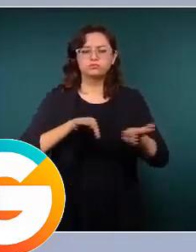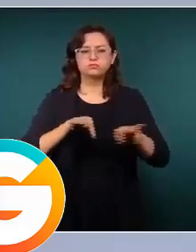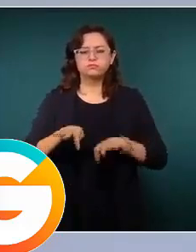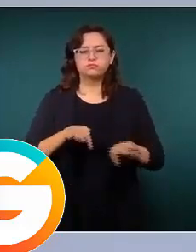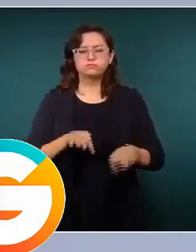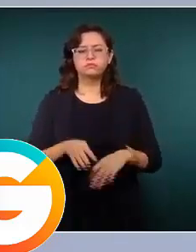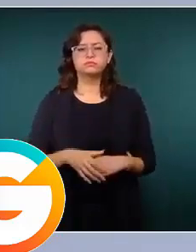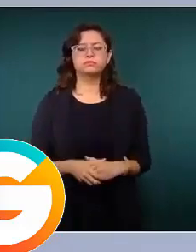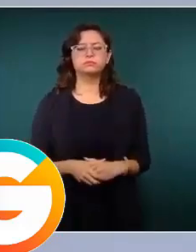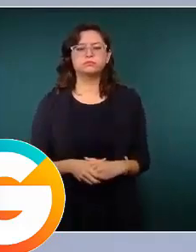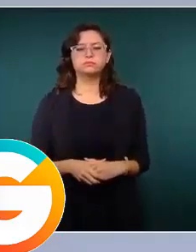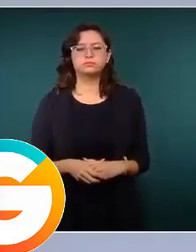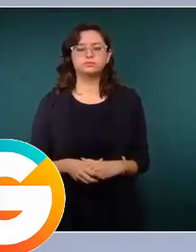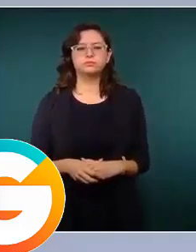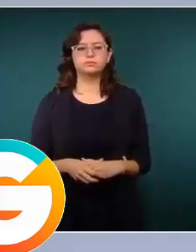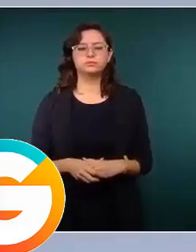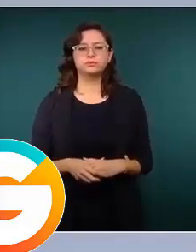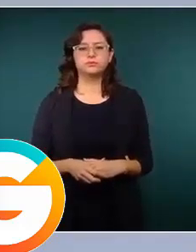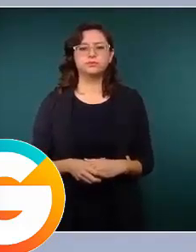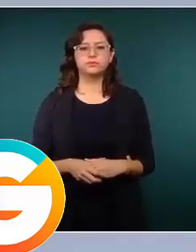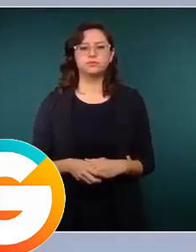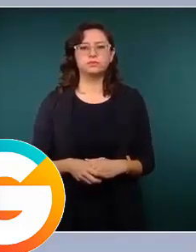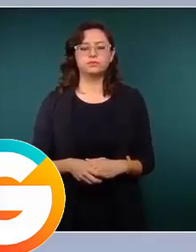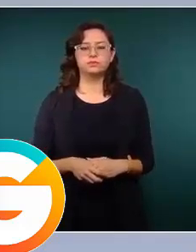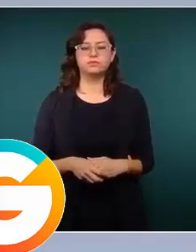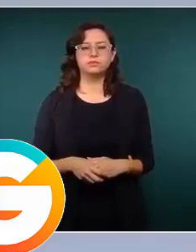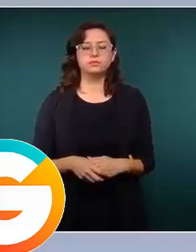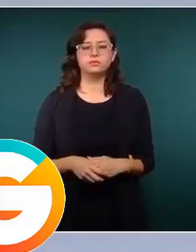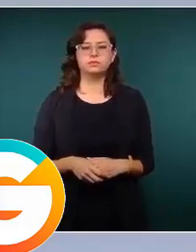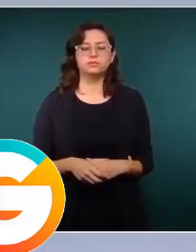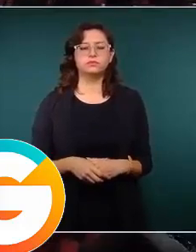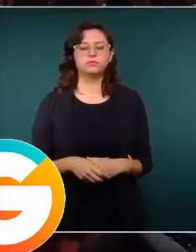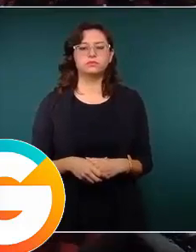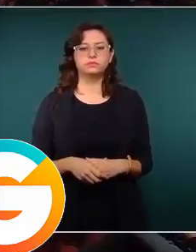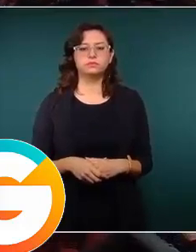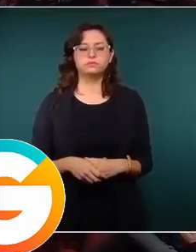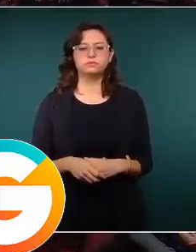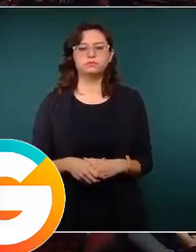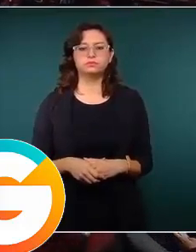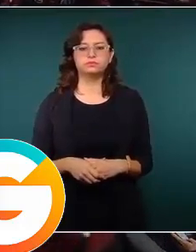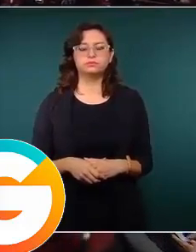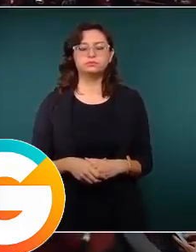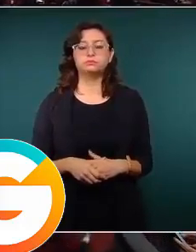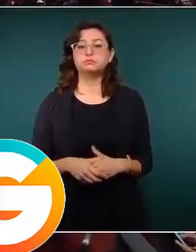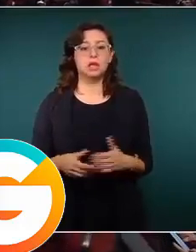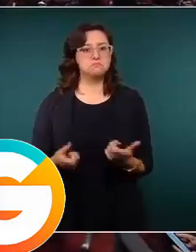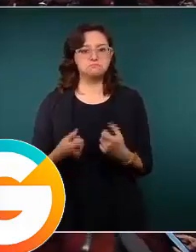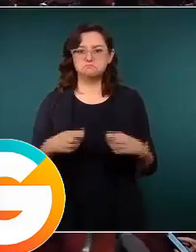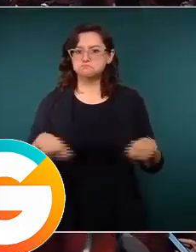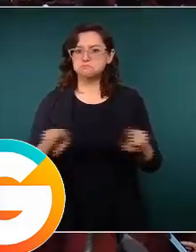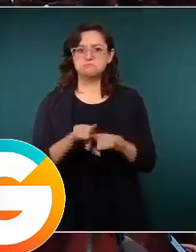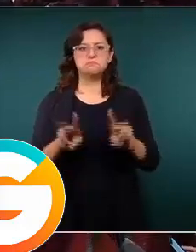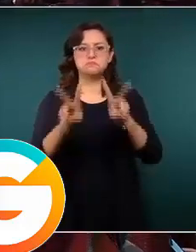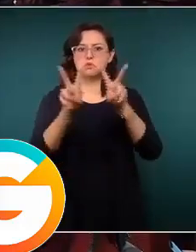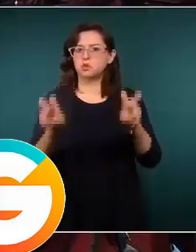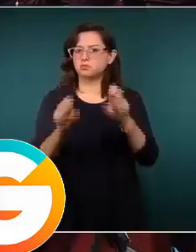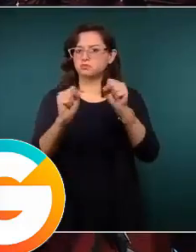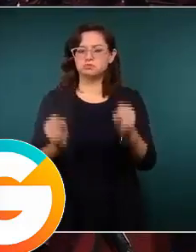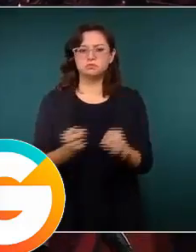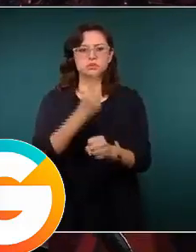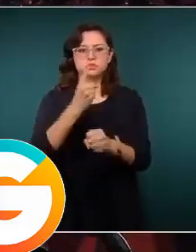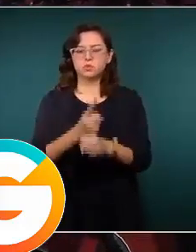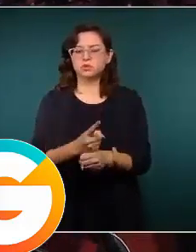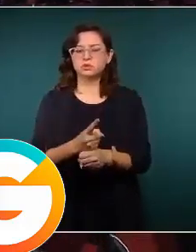Y en el tema de seguridad, de igual manera, como